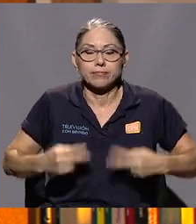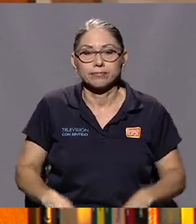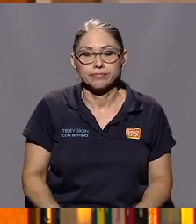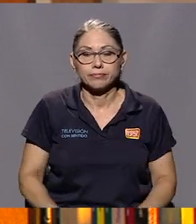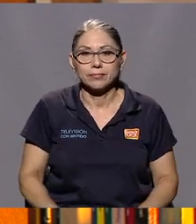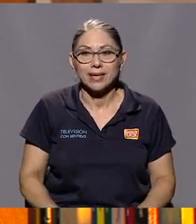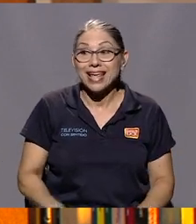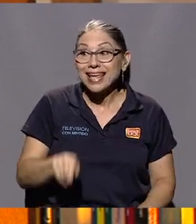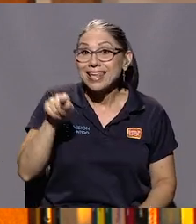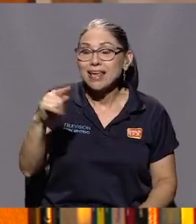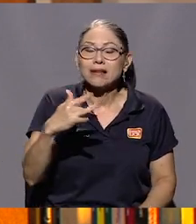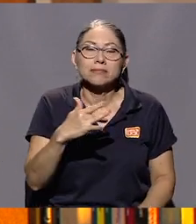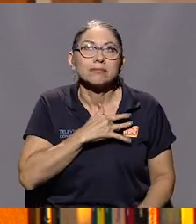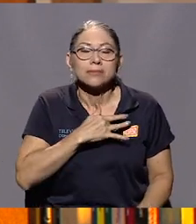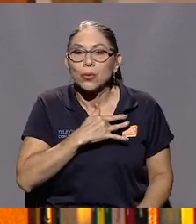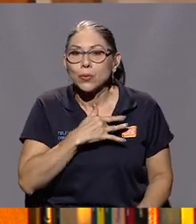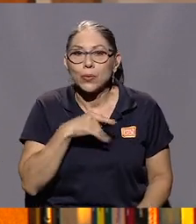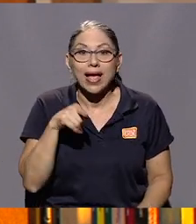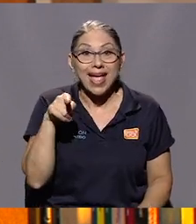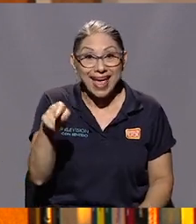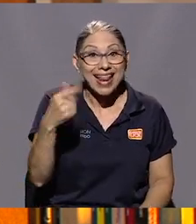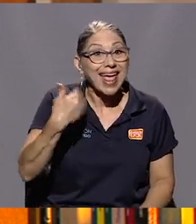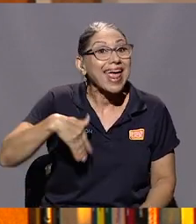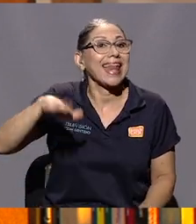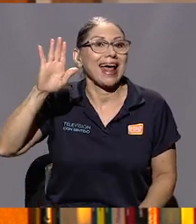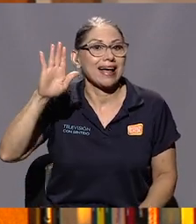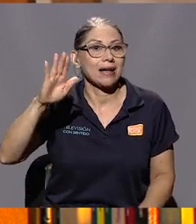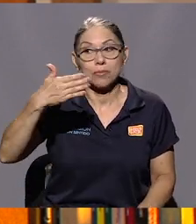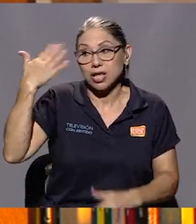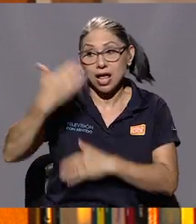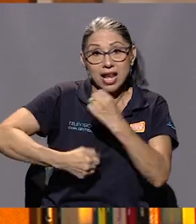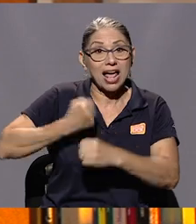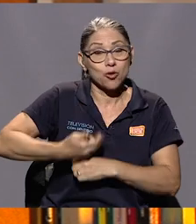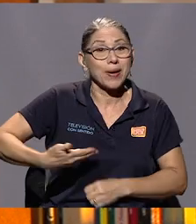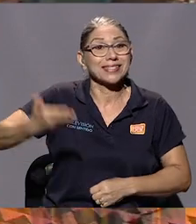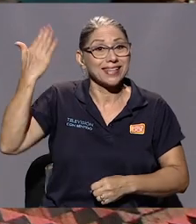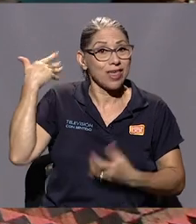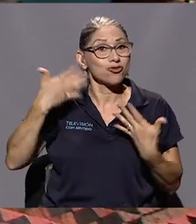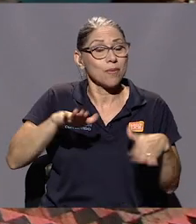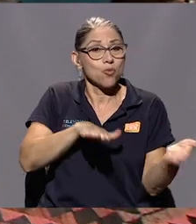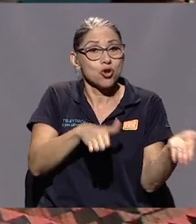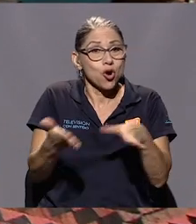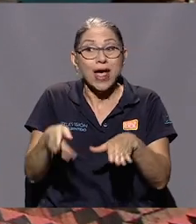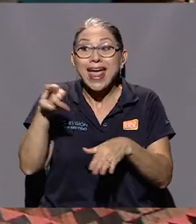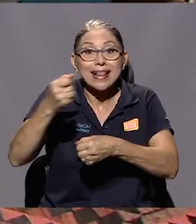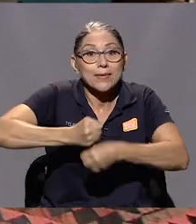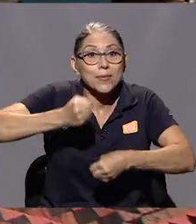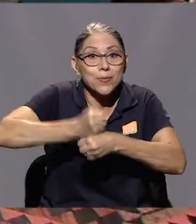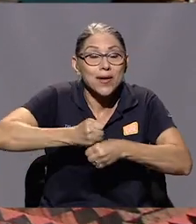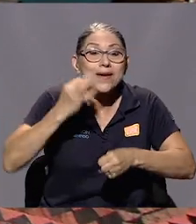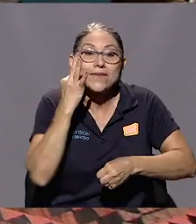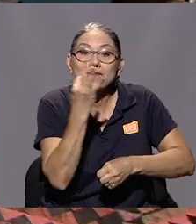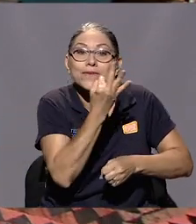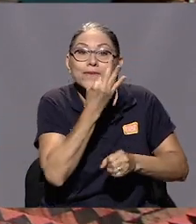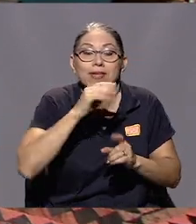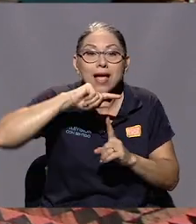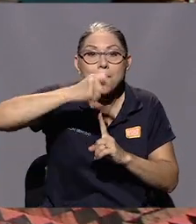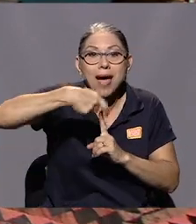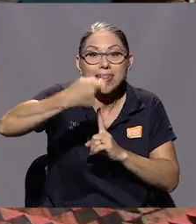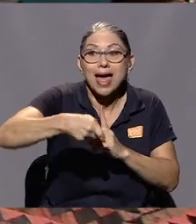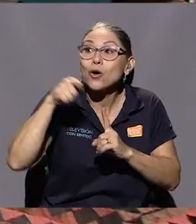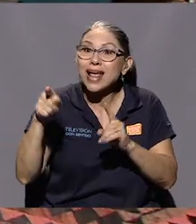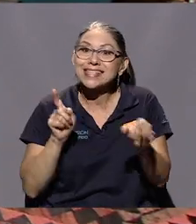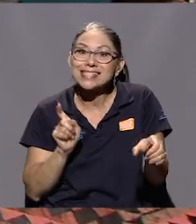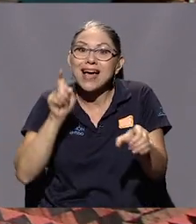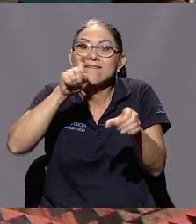Y era un aficionado. Álvaro Rojas era, porque murió el año pasado, Álvaro era orero gananero. Y se afilió al partido